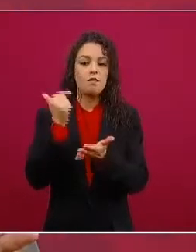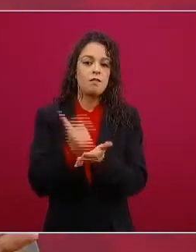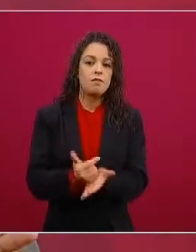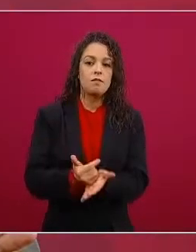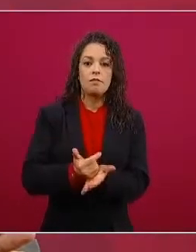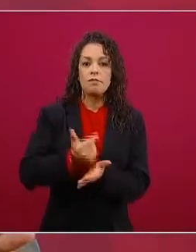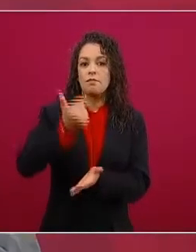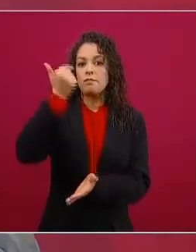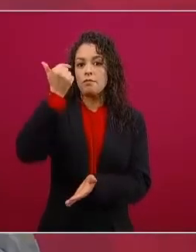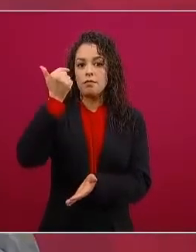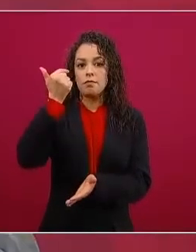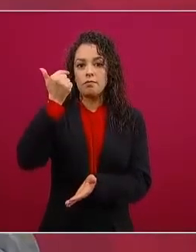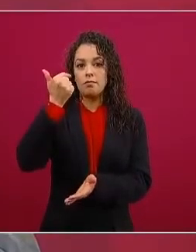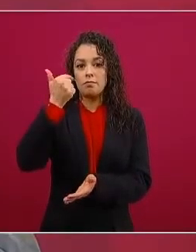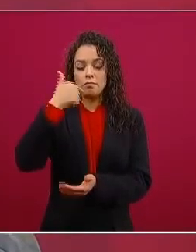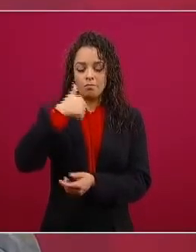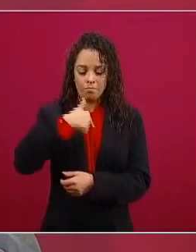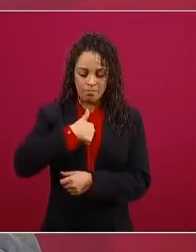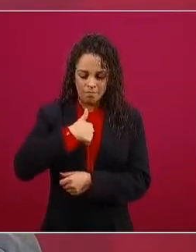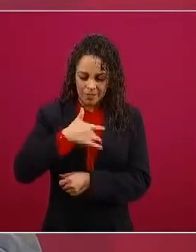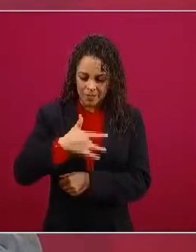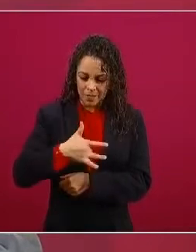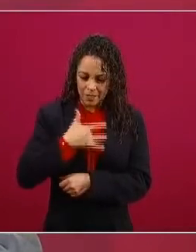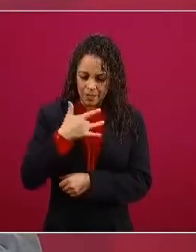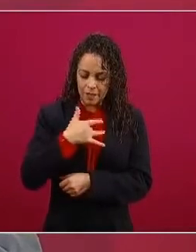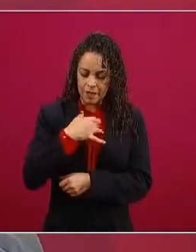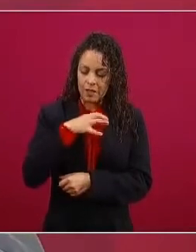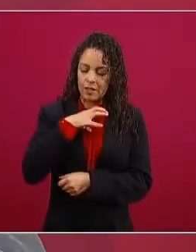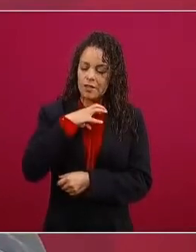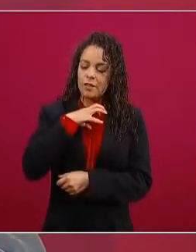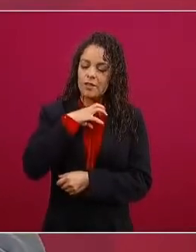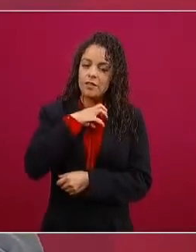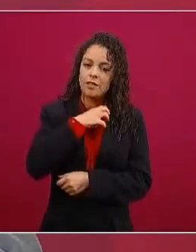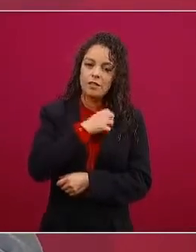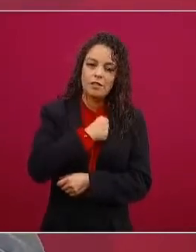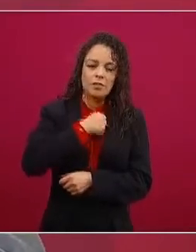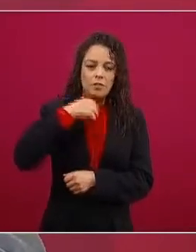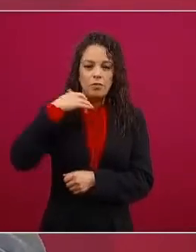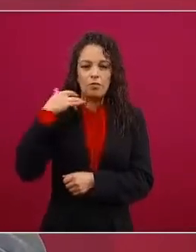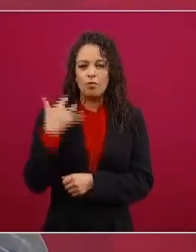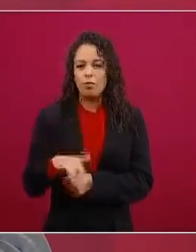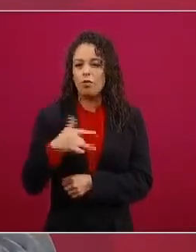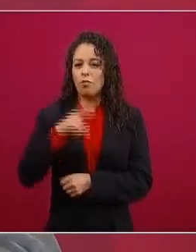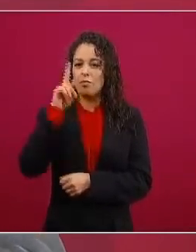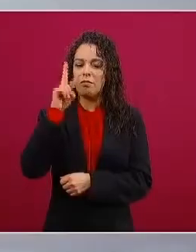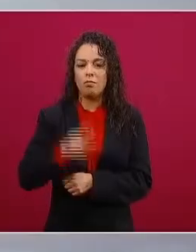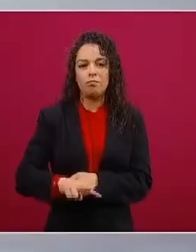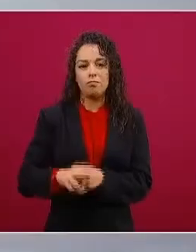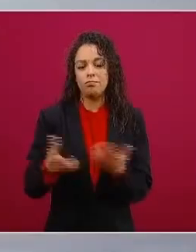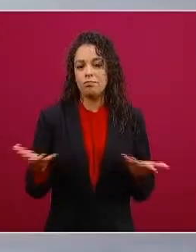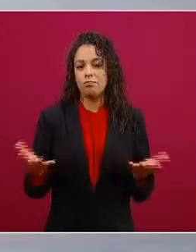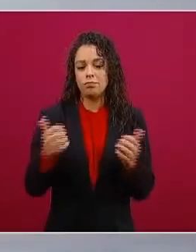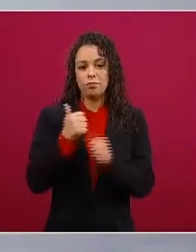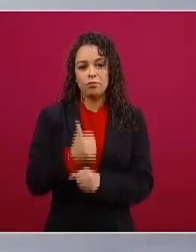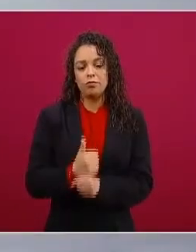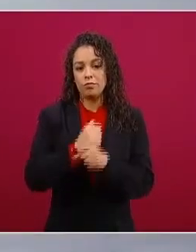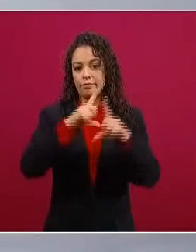nos duele mucho porque aún en